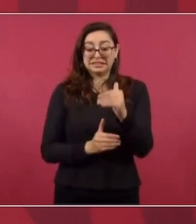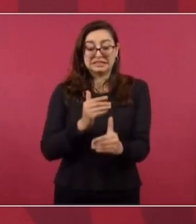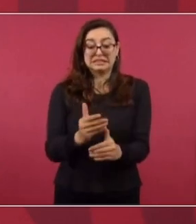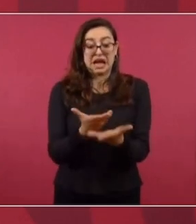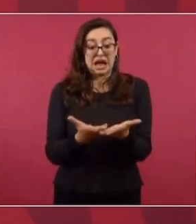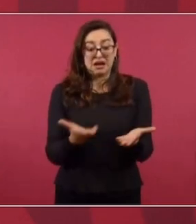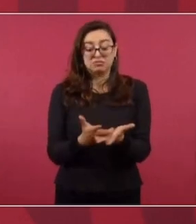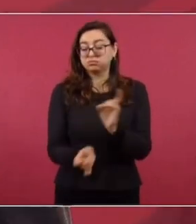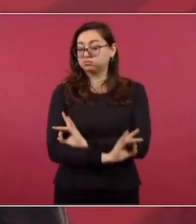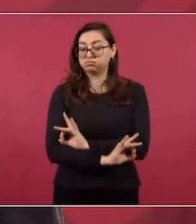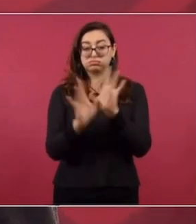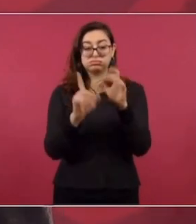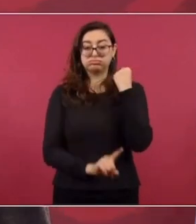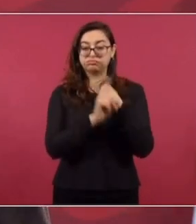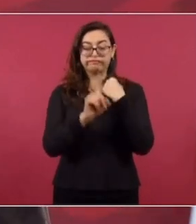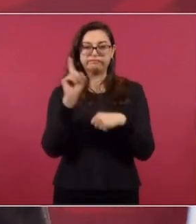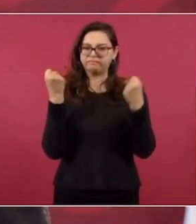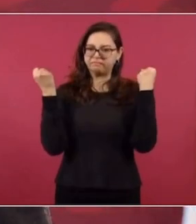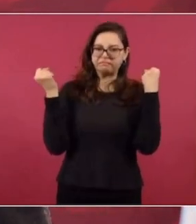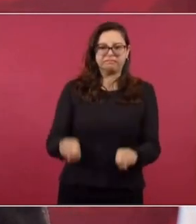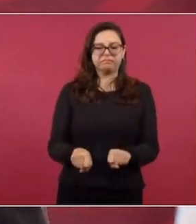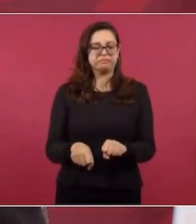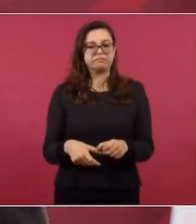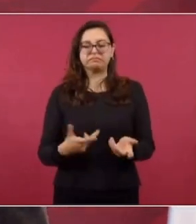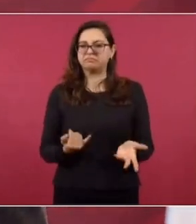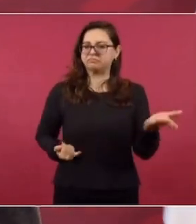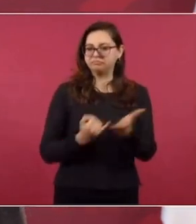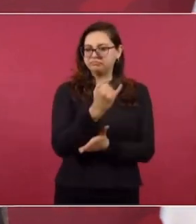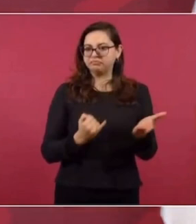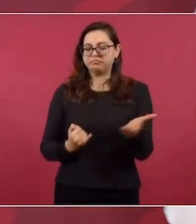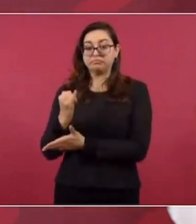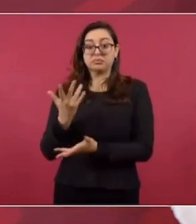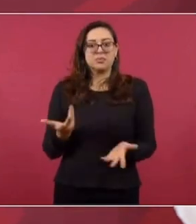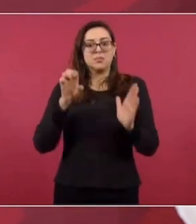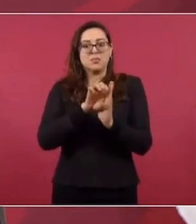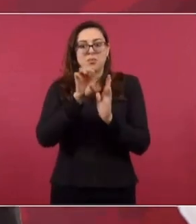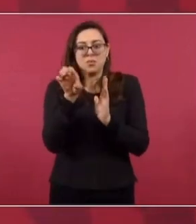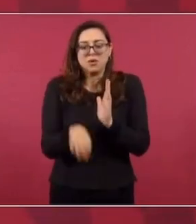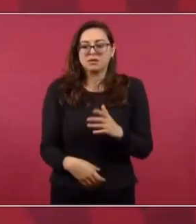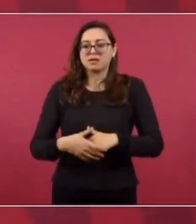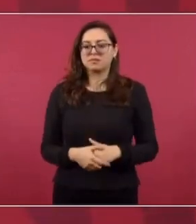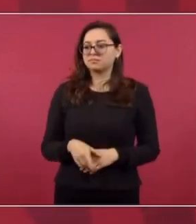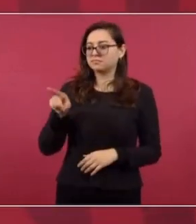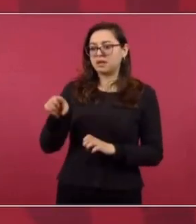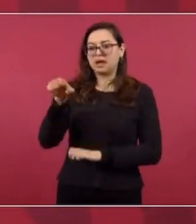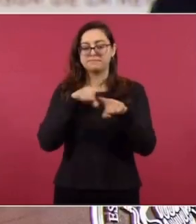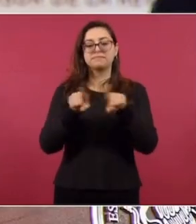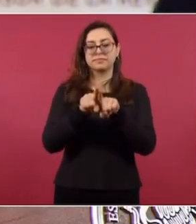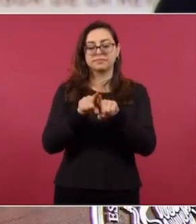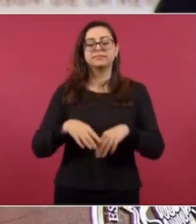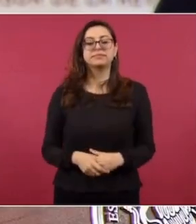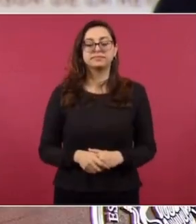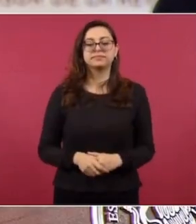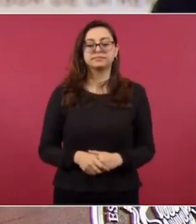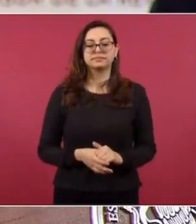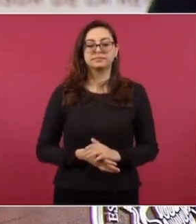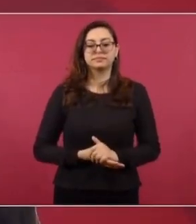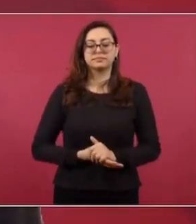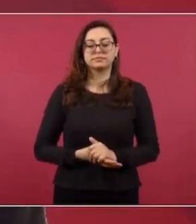medidas arbitrarias, como la de declarar persona no grata a nuestro embajador. También